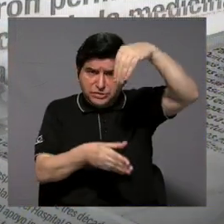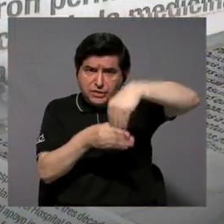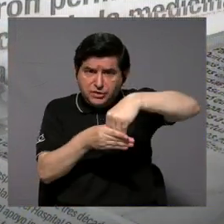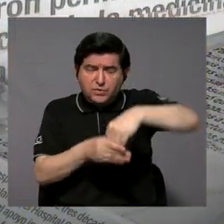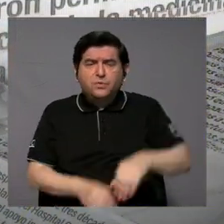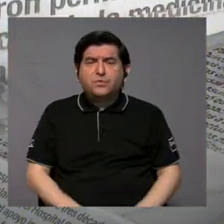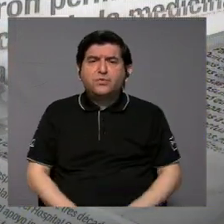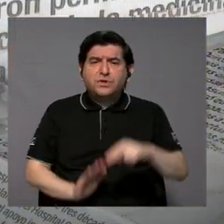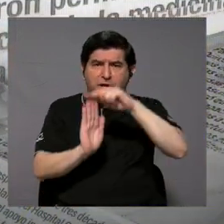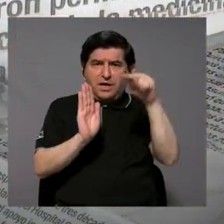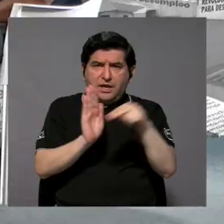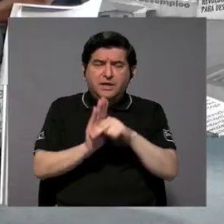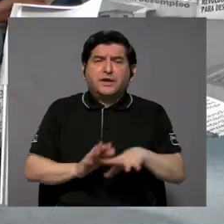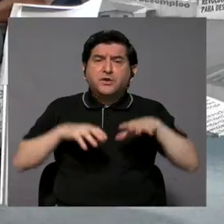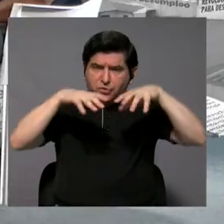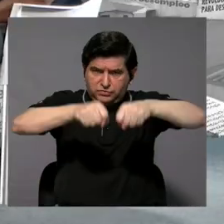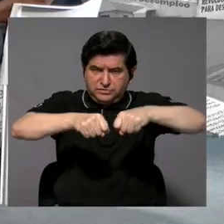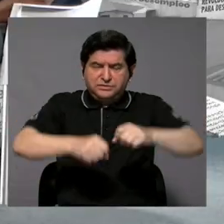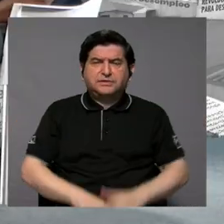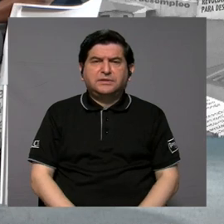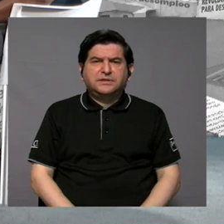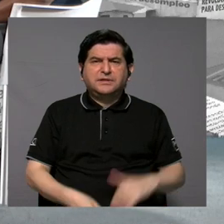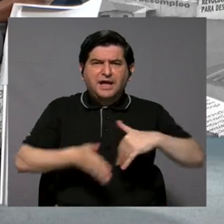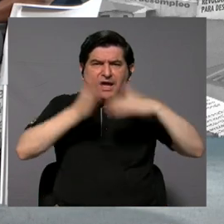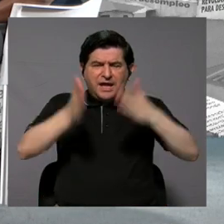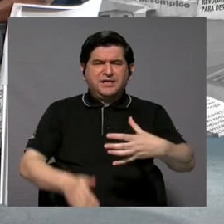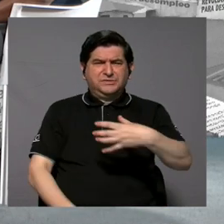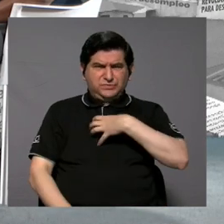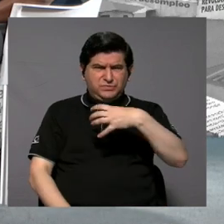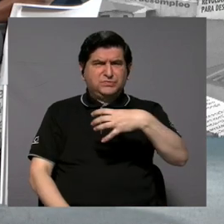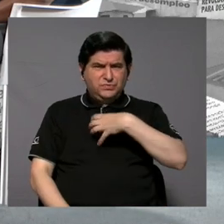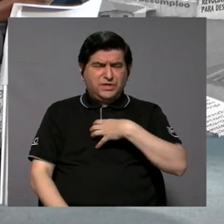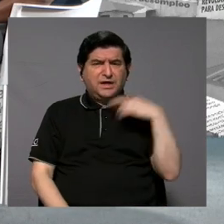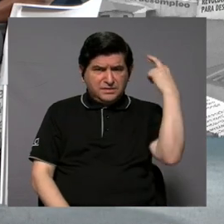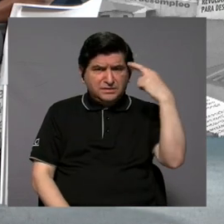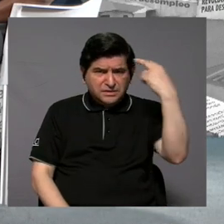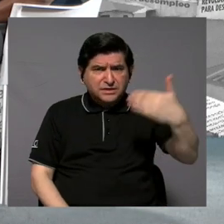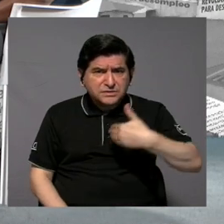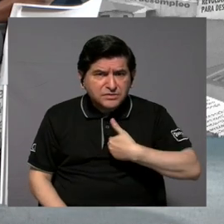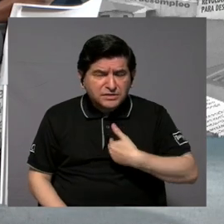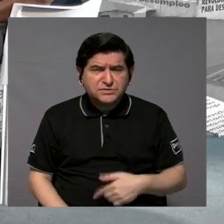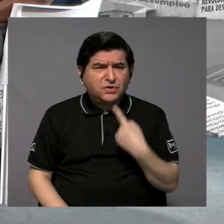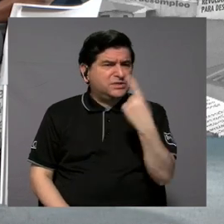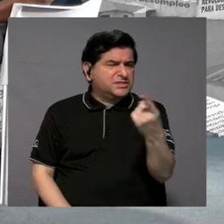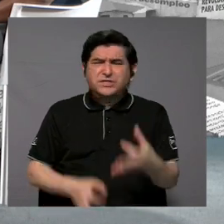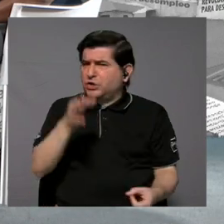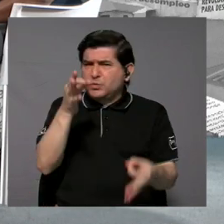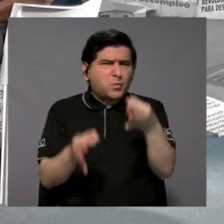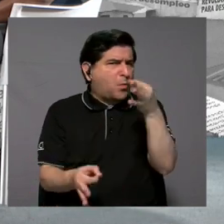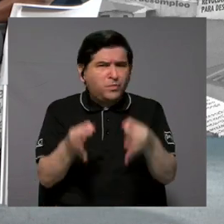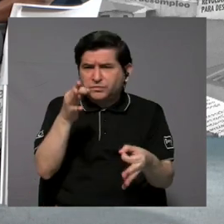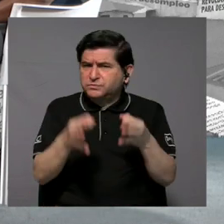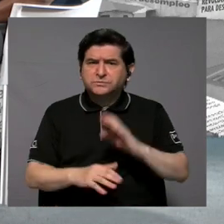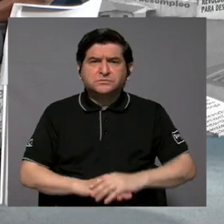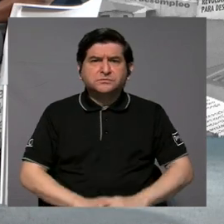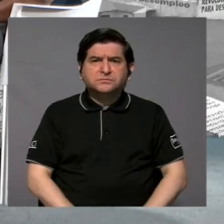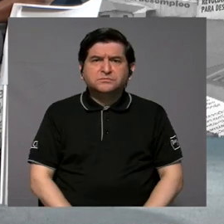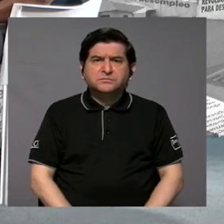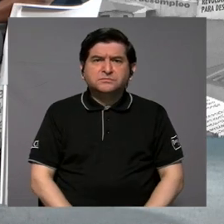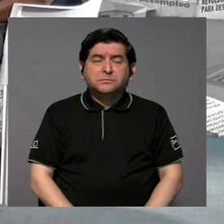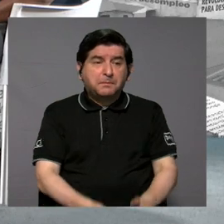Entonces, ¿tienen razón los estudiantes que han estado protestando, pidiendo que haya injusticias, que